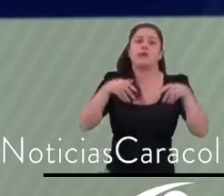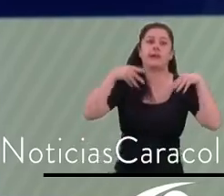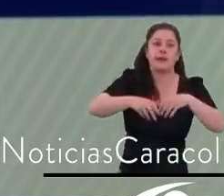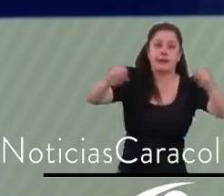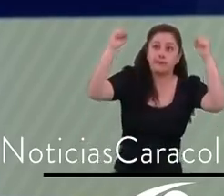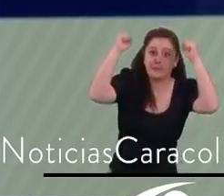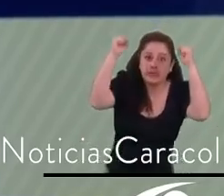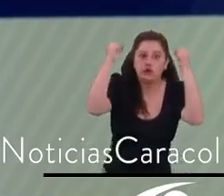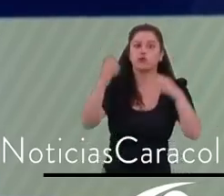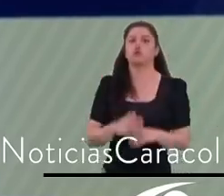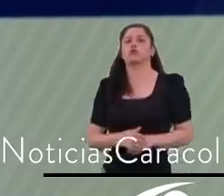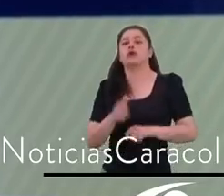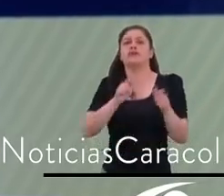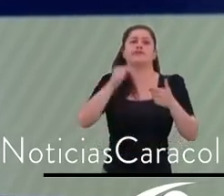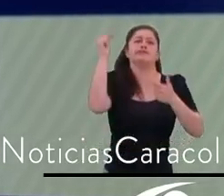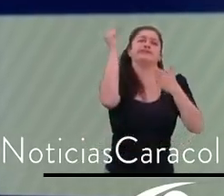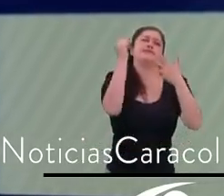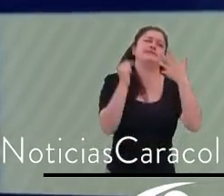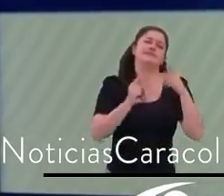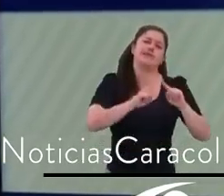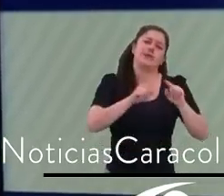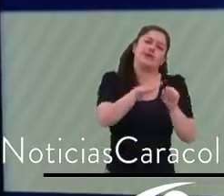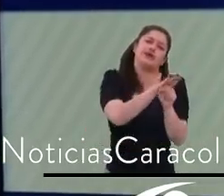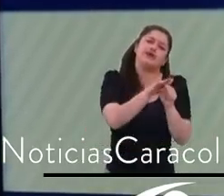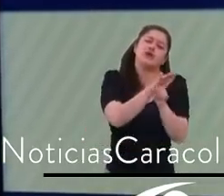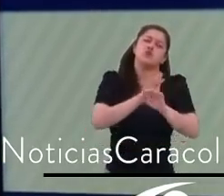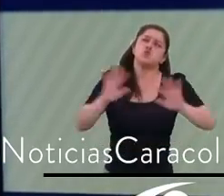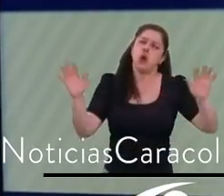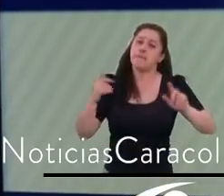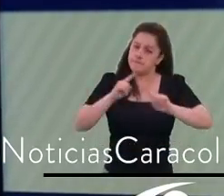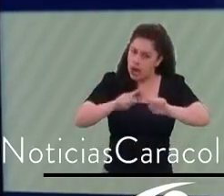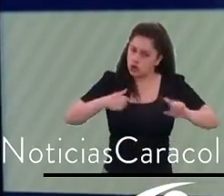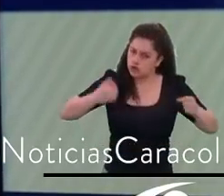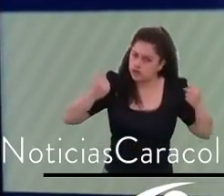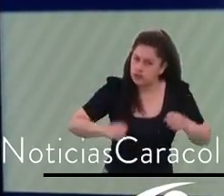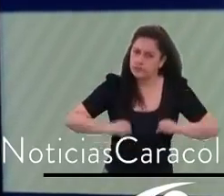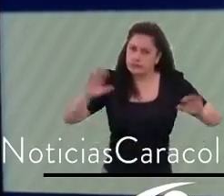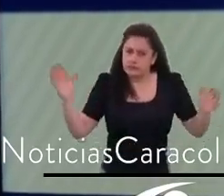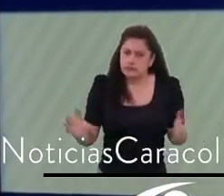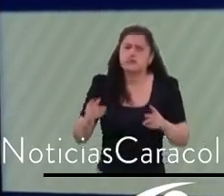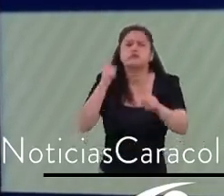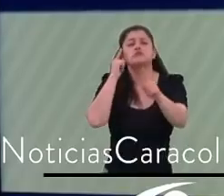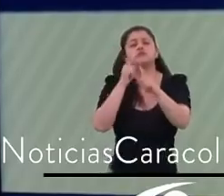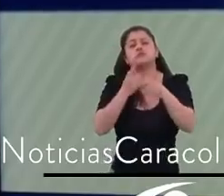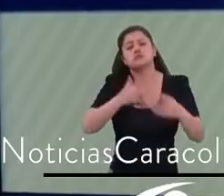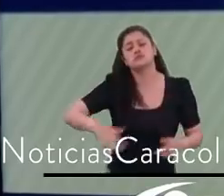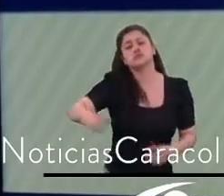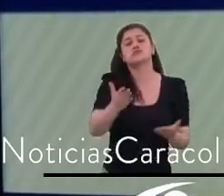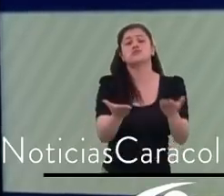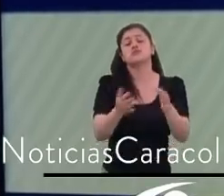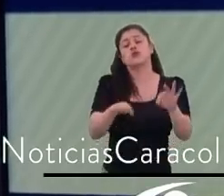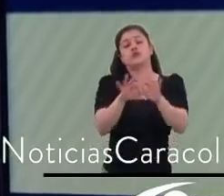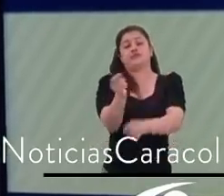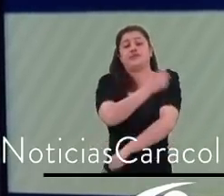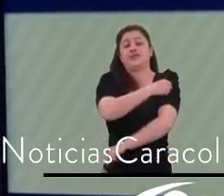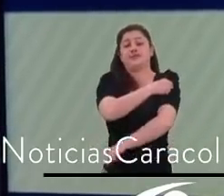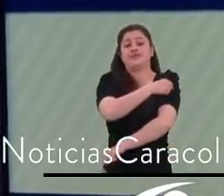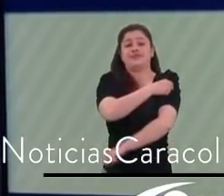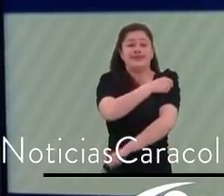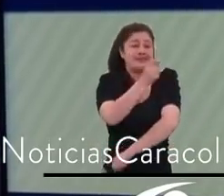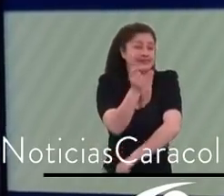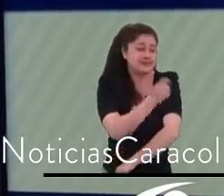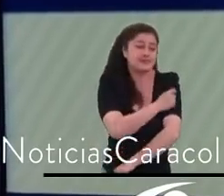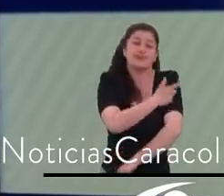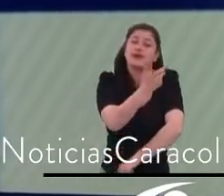salido adelante, por favor vacúnense, disfruten con sus familias este fin de año, no tengan consumo de exceso de alcohol ni de velocidad